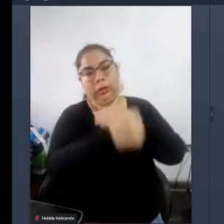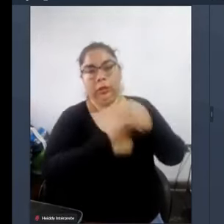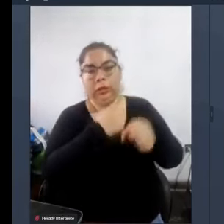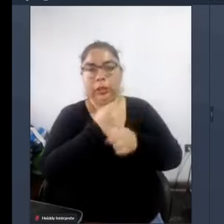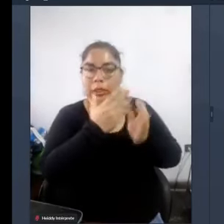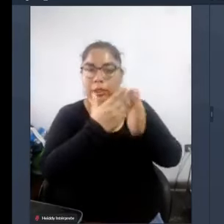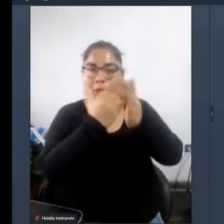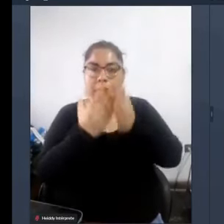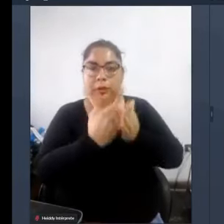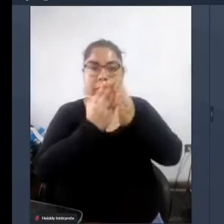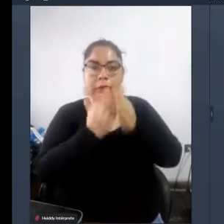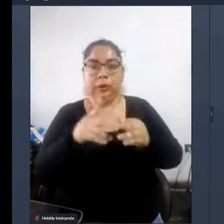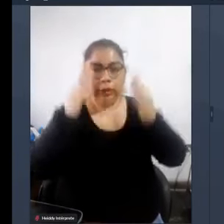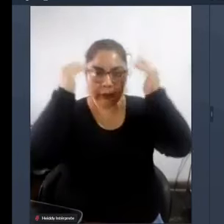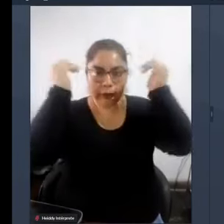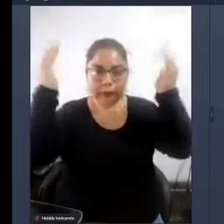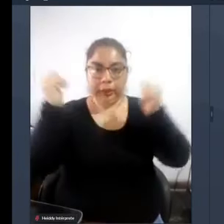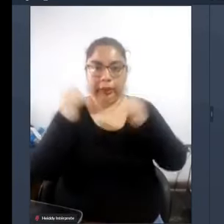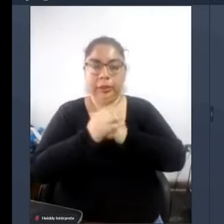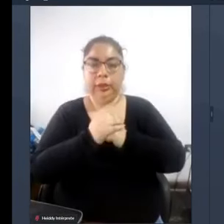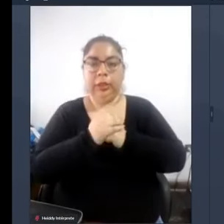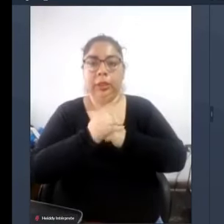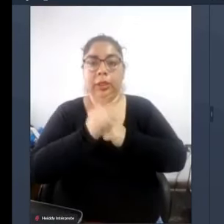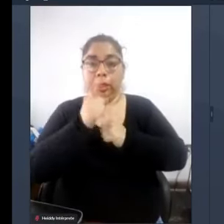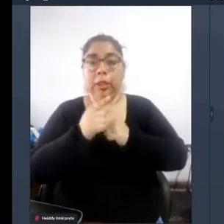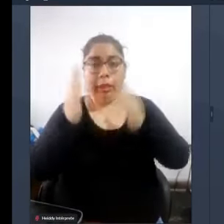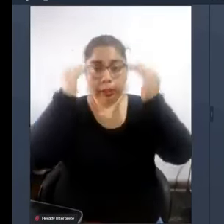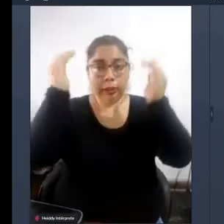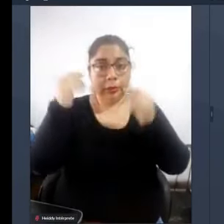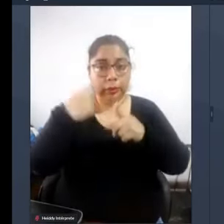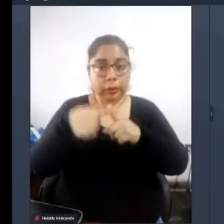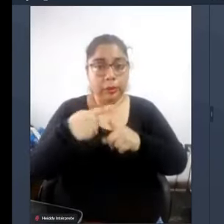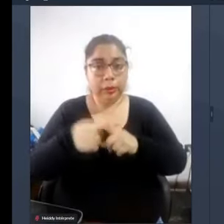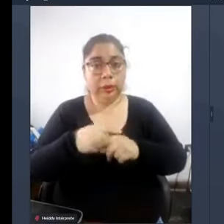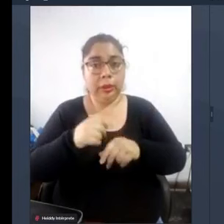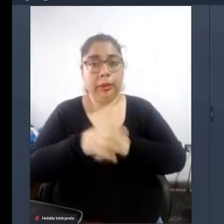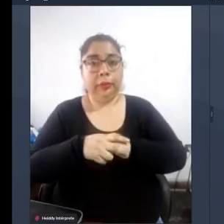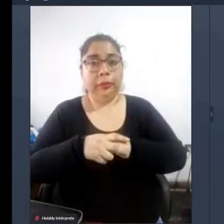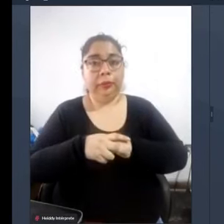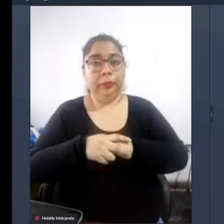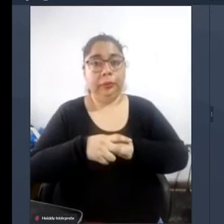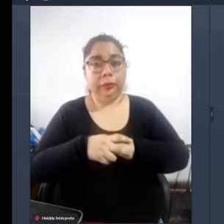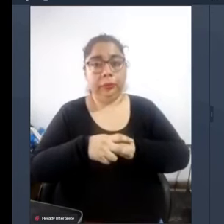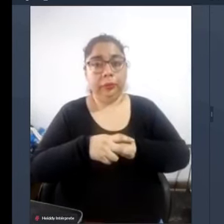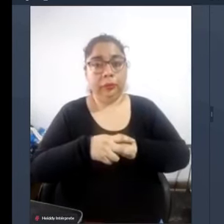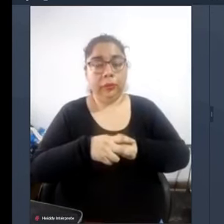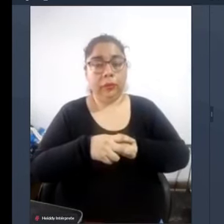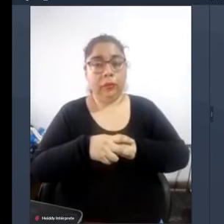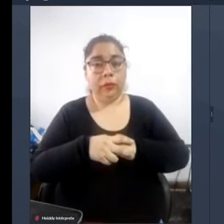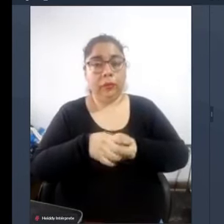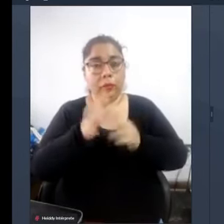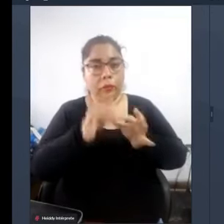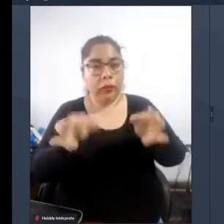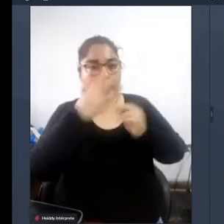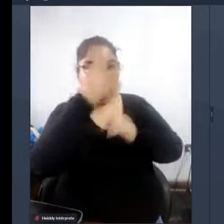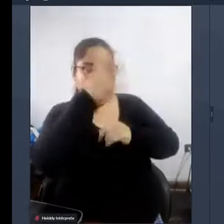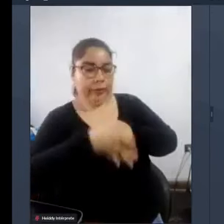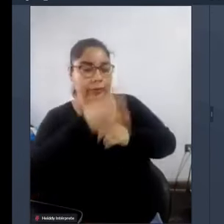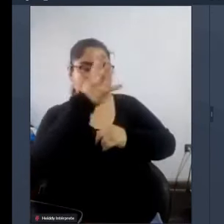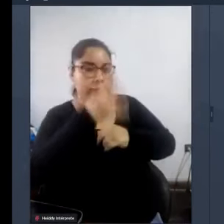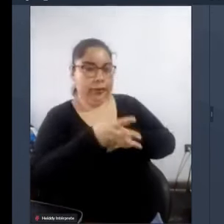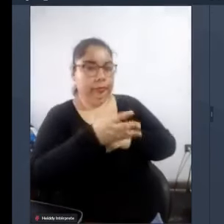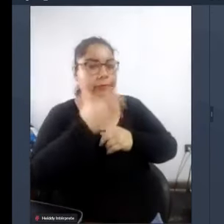la experiencia y la experiencia logran tener un un perfil profesional